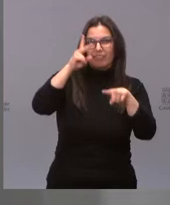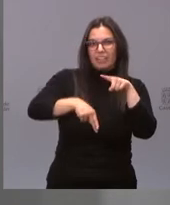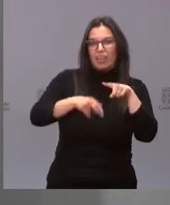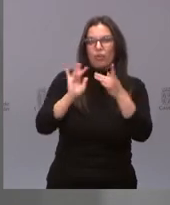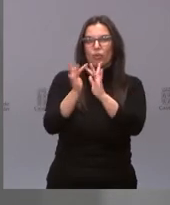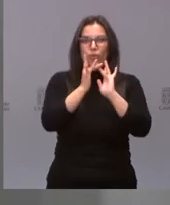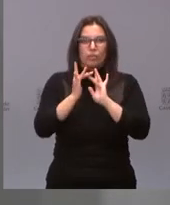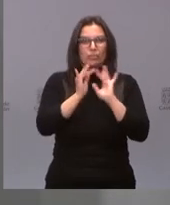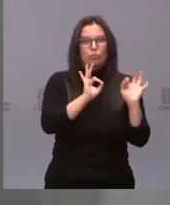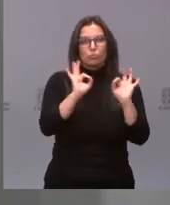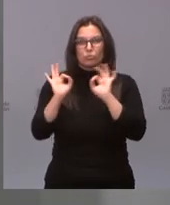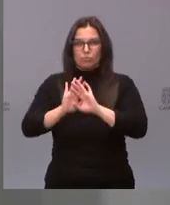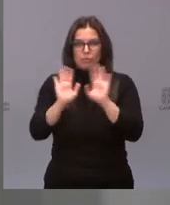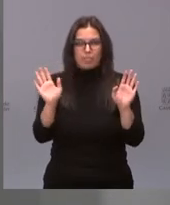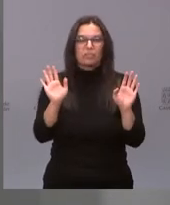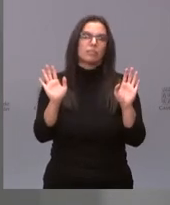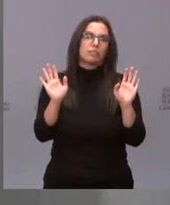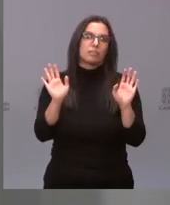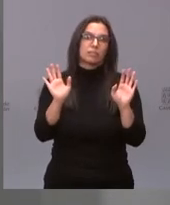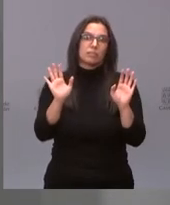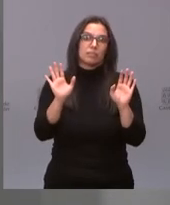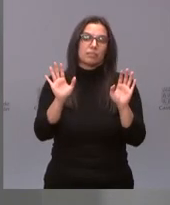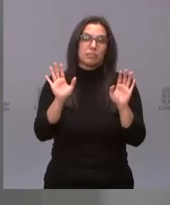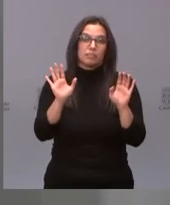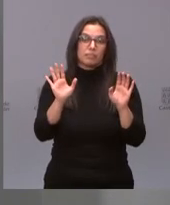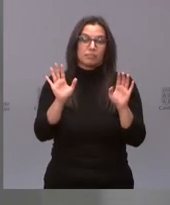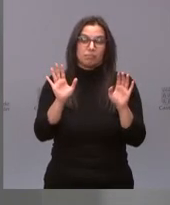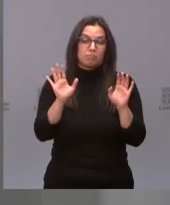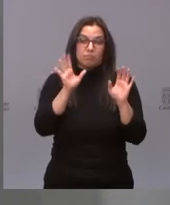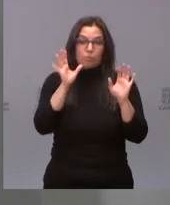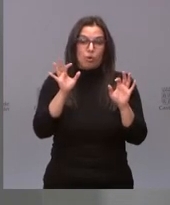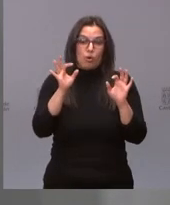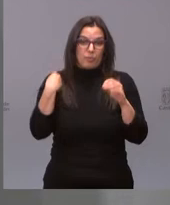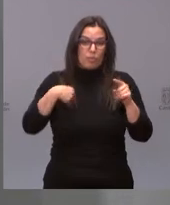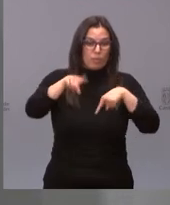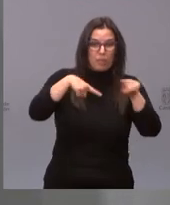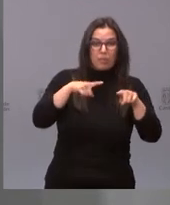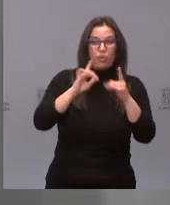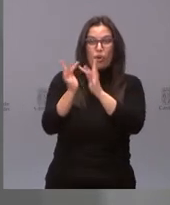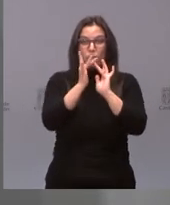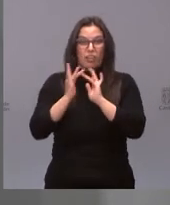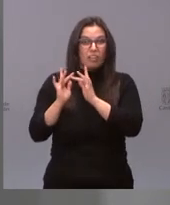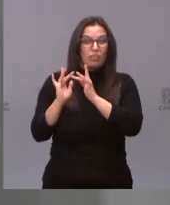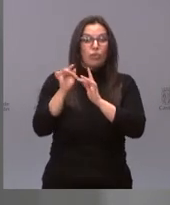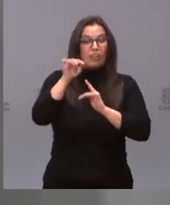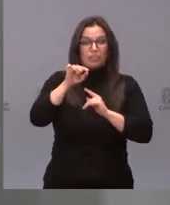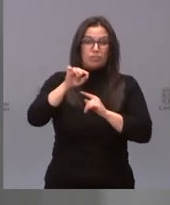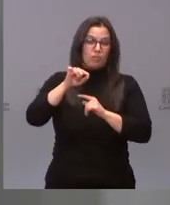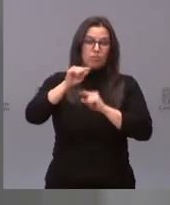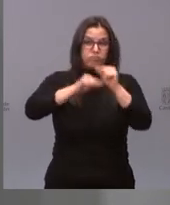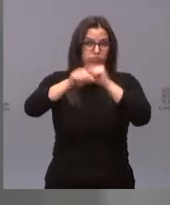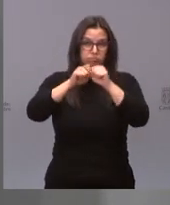social que están en el inicio y en el desencadenante de todos los contagios.